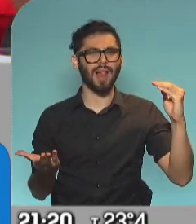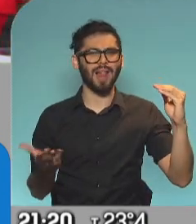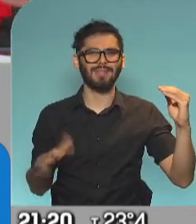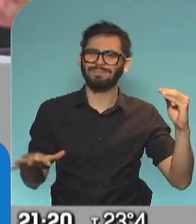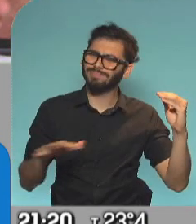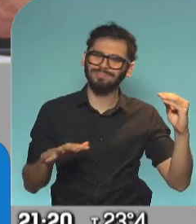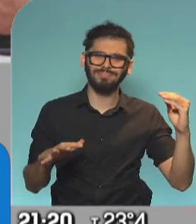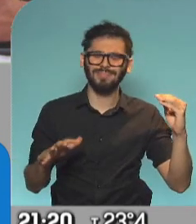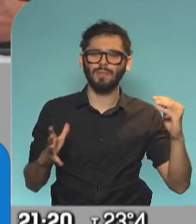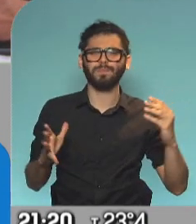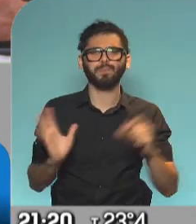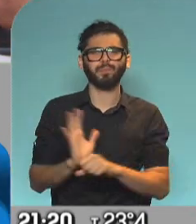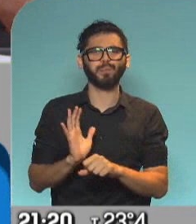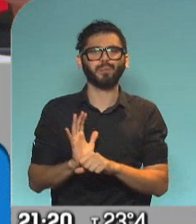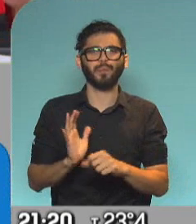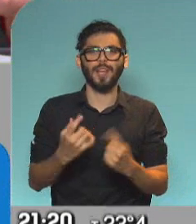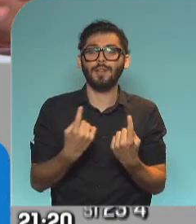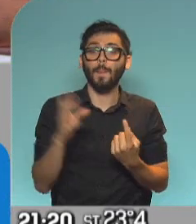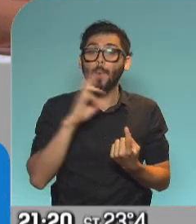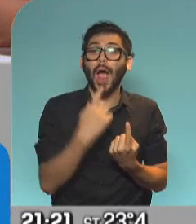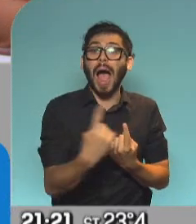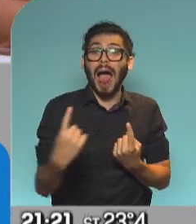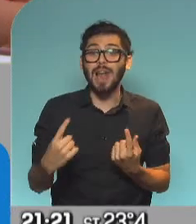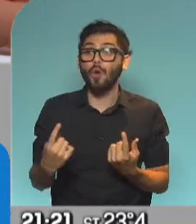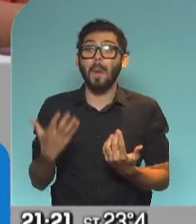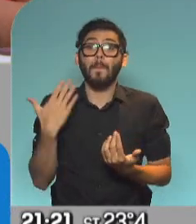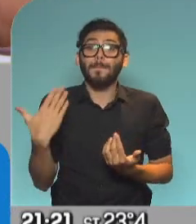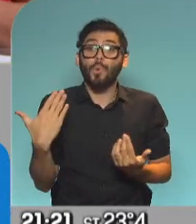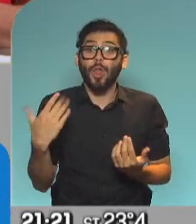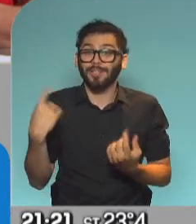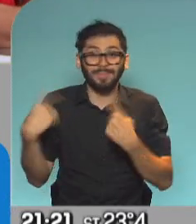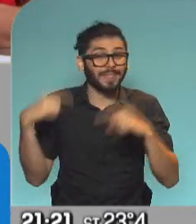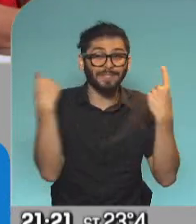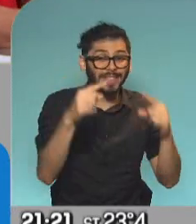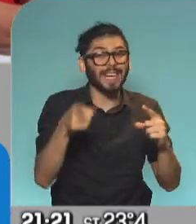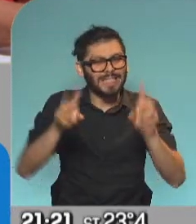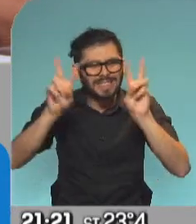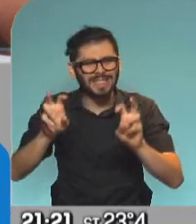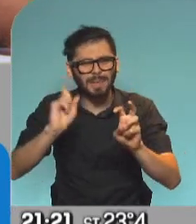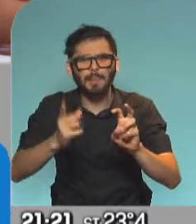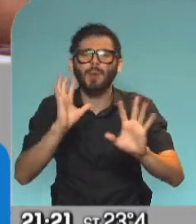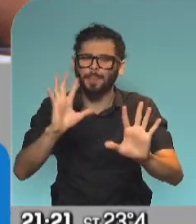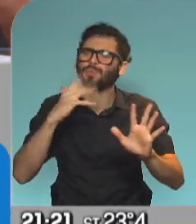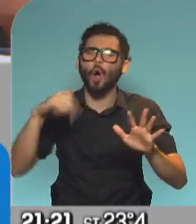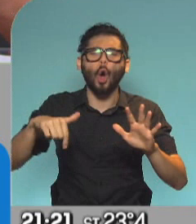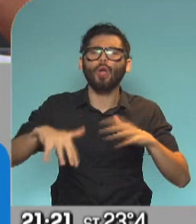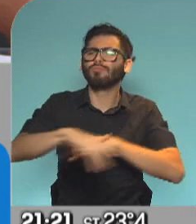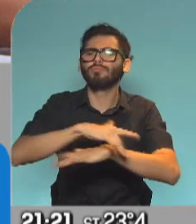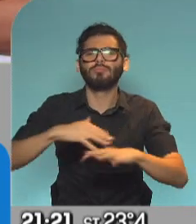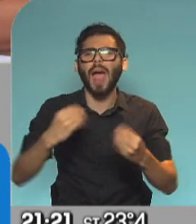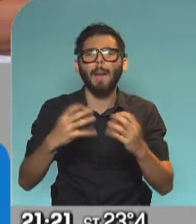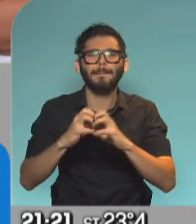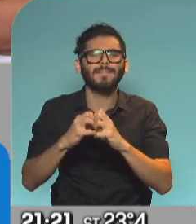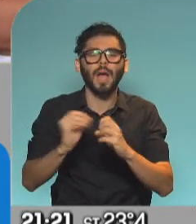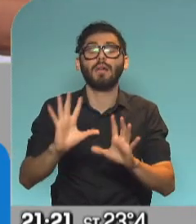digamos, las condiciones materiales de cada una de las mujeres. Entonces es un tema también a tratar. Pero bueno, ¿qué fue lo que pasó hoy? ¿Cómo viene el debate?